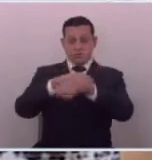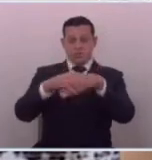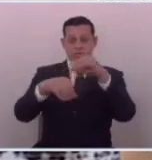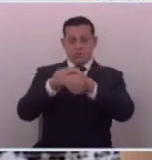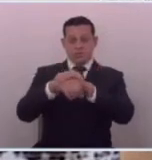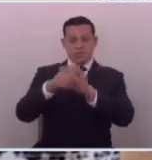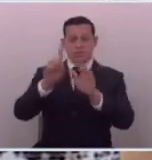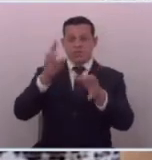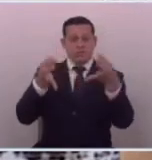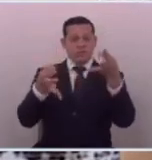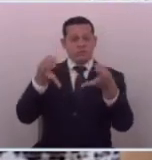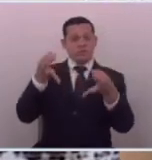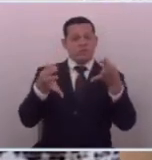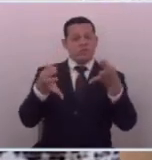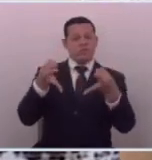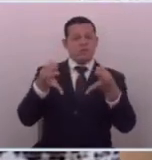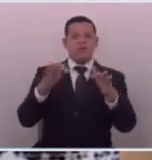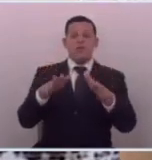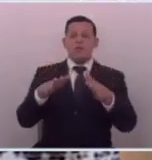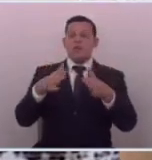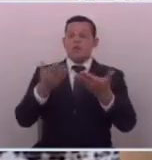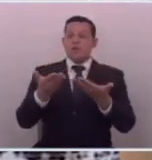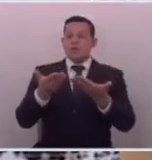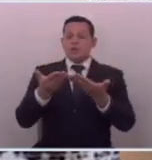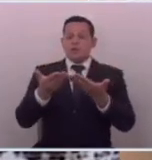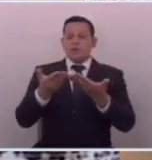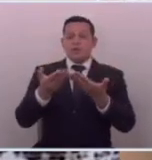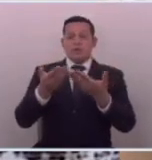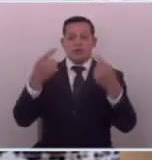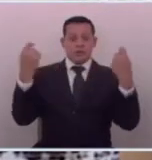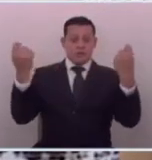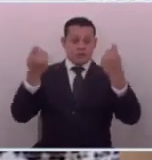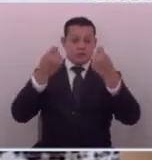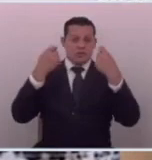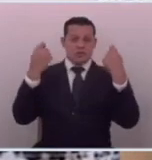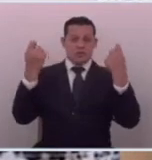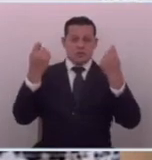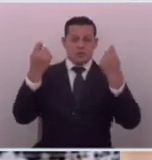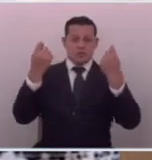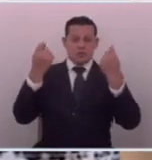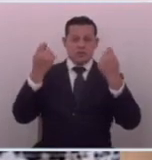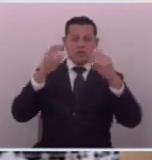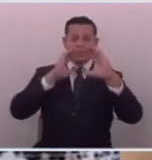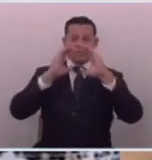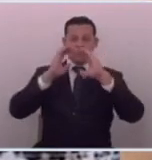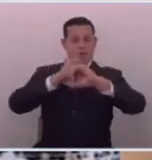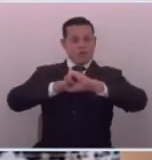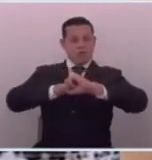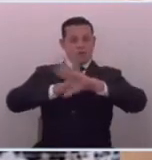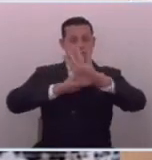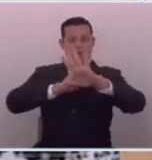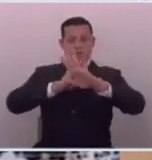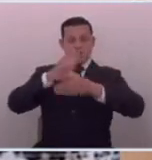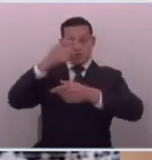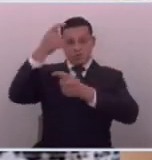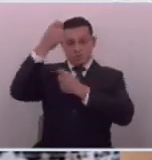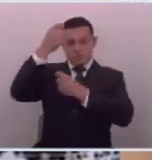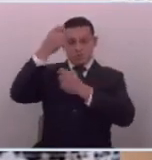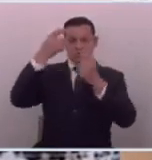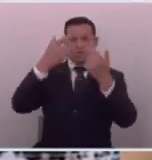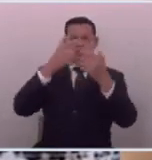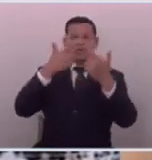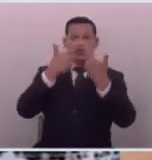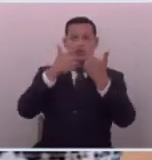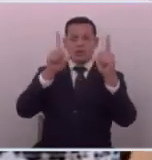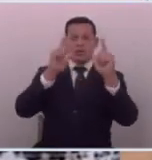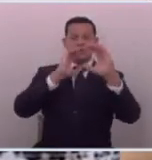arbitraria así que vamos a celebrar vamos a dar un comunicado un pronunciamiento por la libertad de